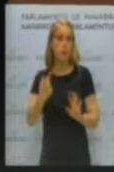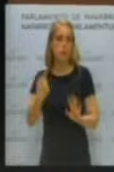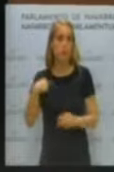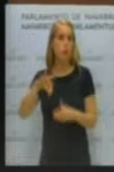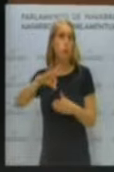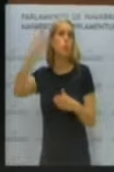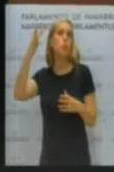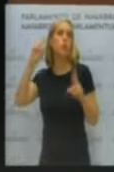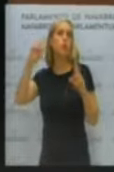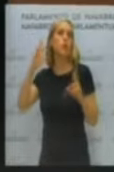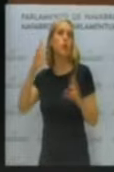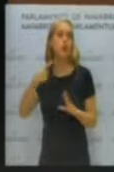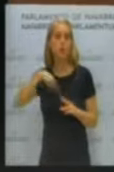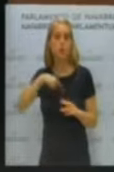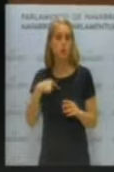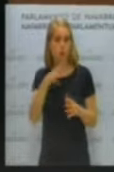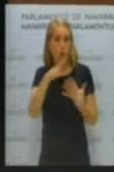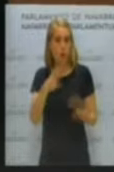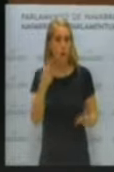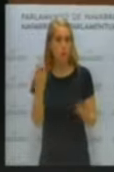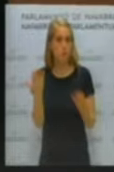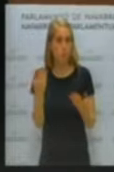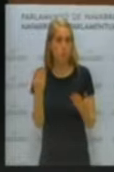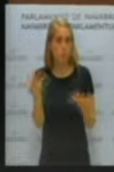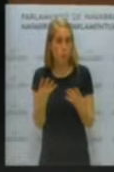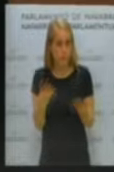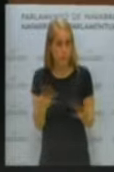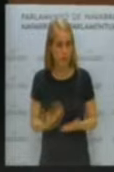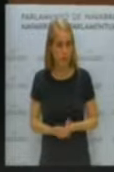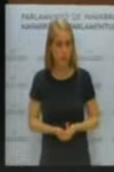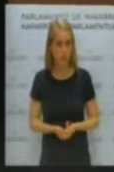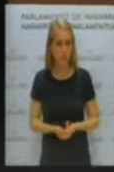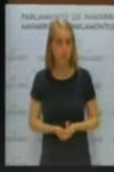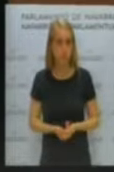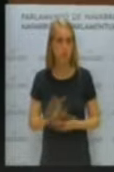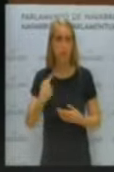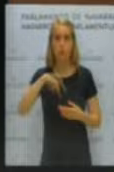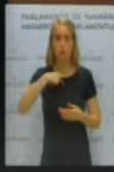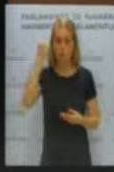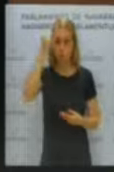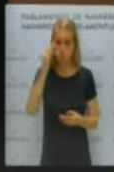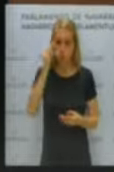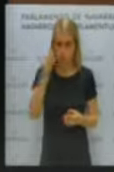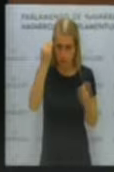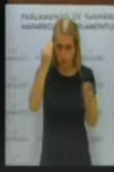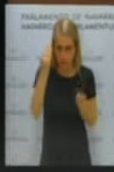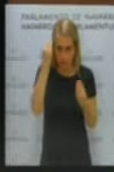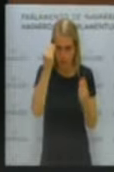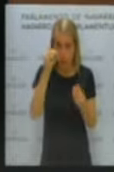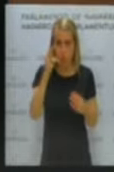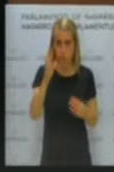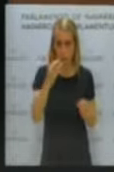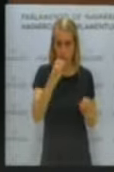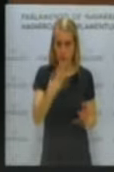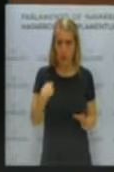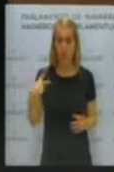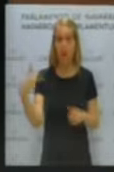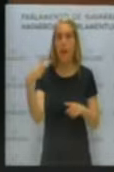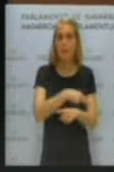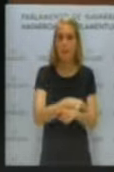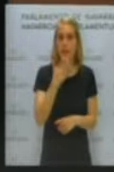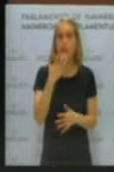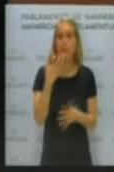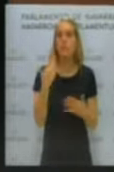afortunadamente no sucede. Y me parece bien que se castigue y que se evite si sucede.